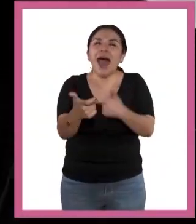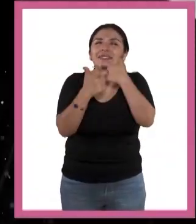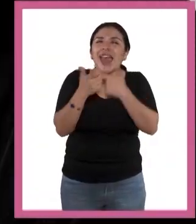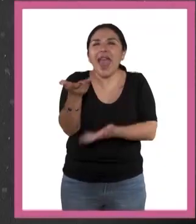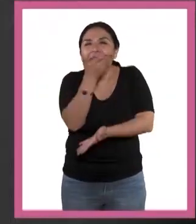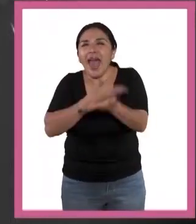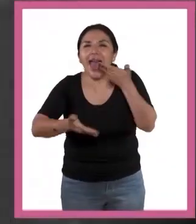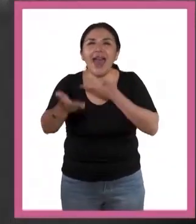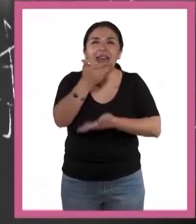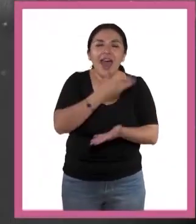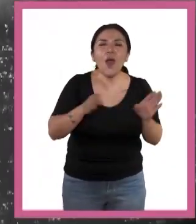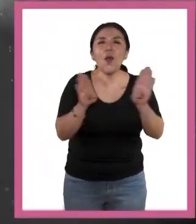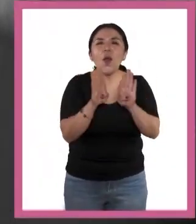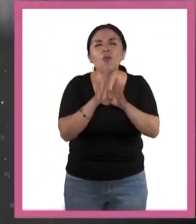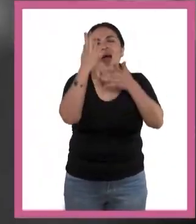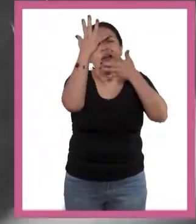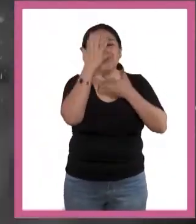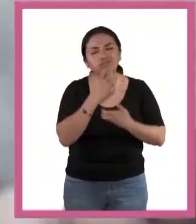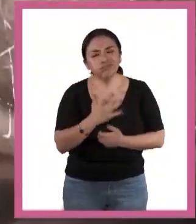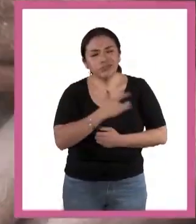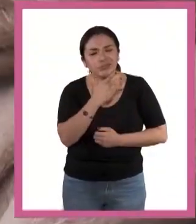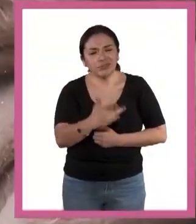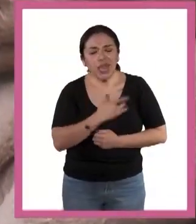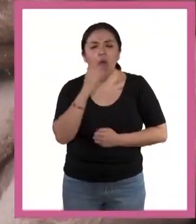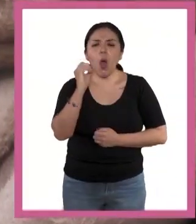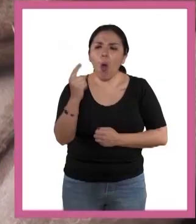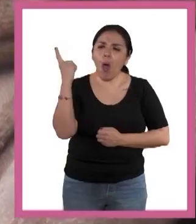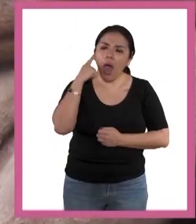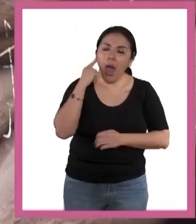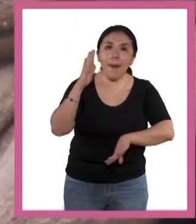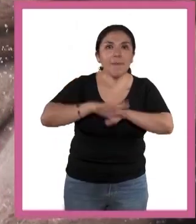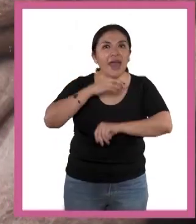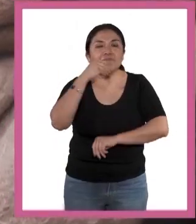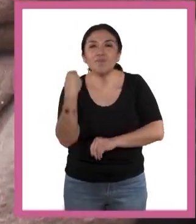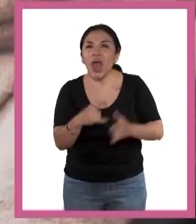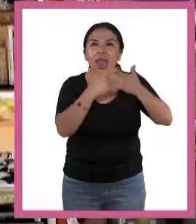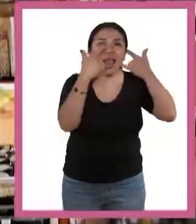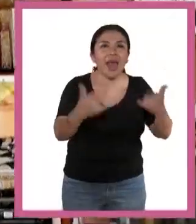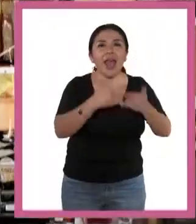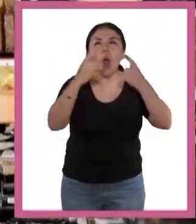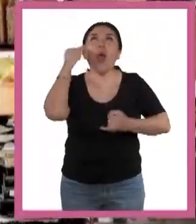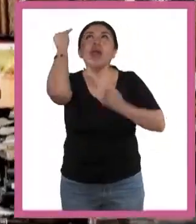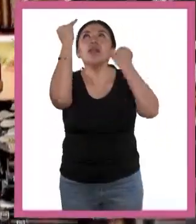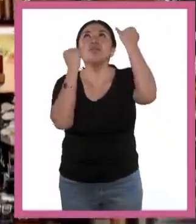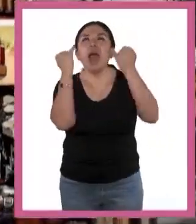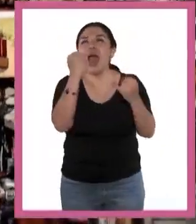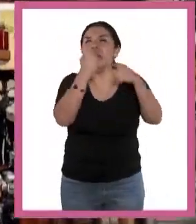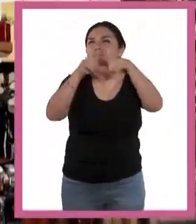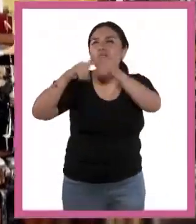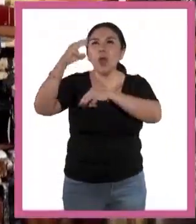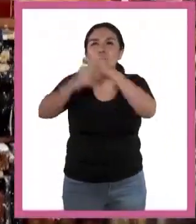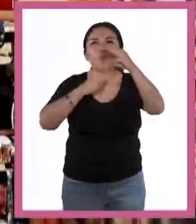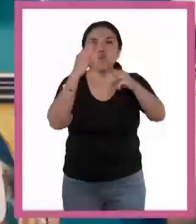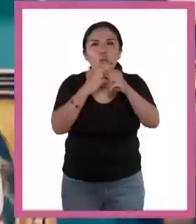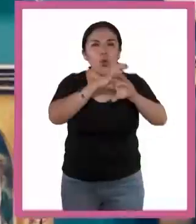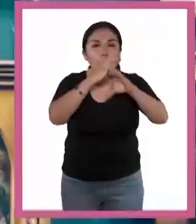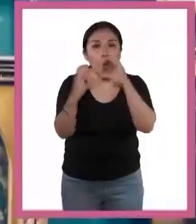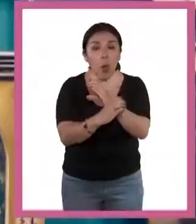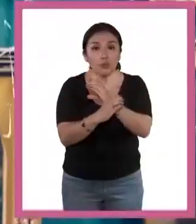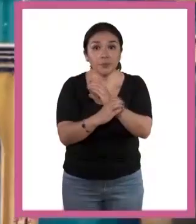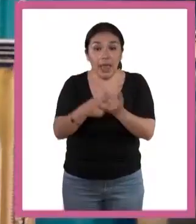mutuamente, compartir tristezas, escuchar historias fantásticas e imaginar mundos distintos.